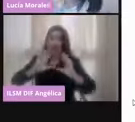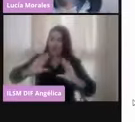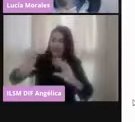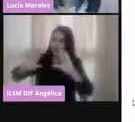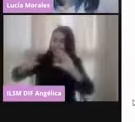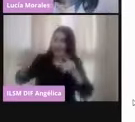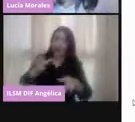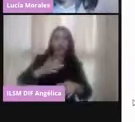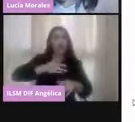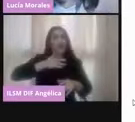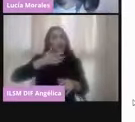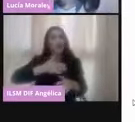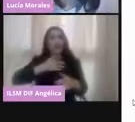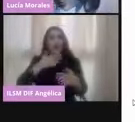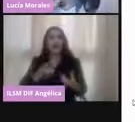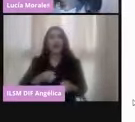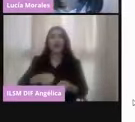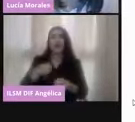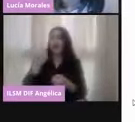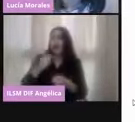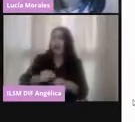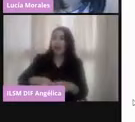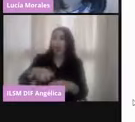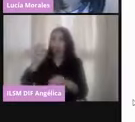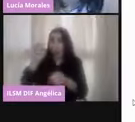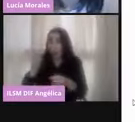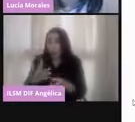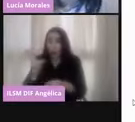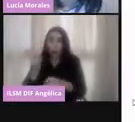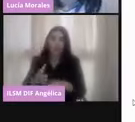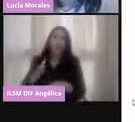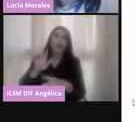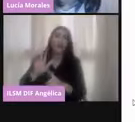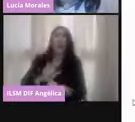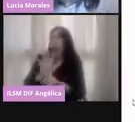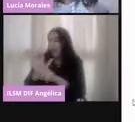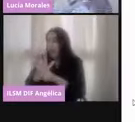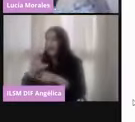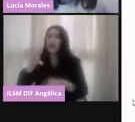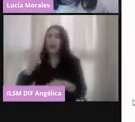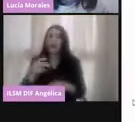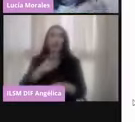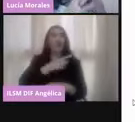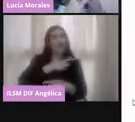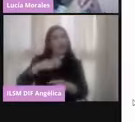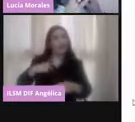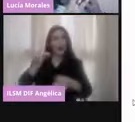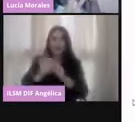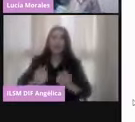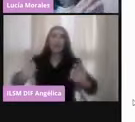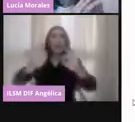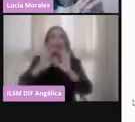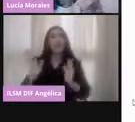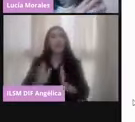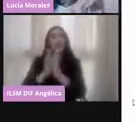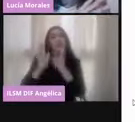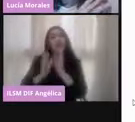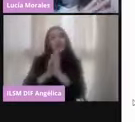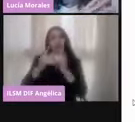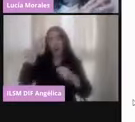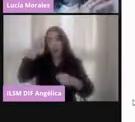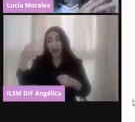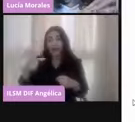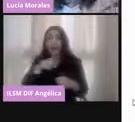porque una cosa también es convencer, pero otra cosa es sensibilizar sobre la importancia de la participación que tienen, y capacitarlas para que ejerzan